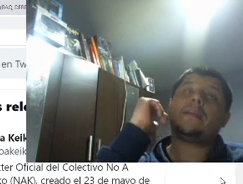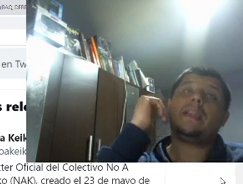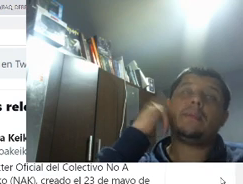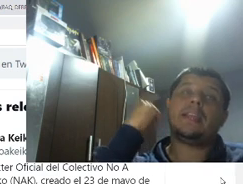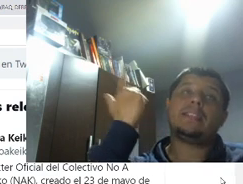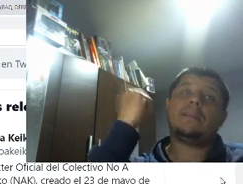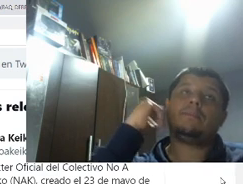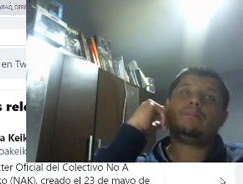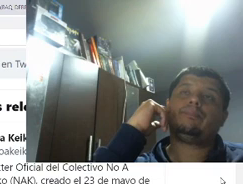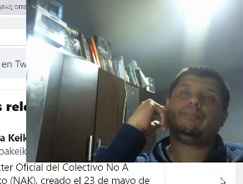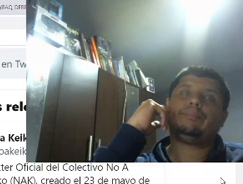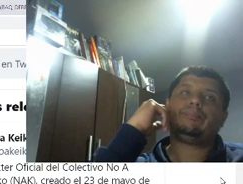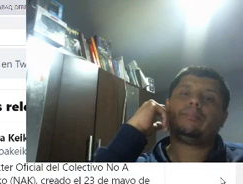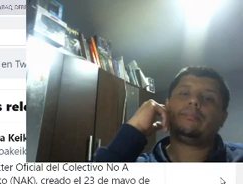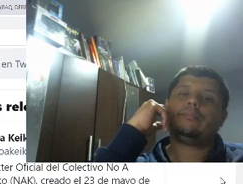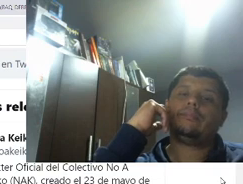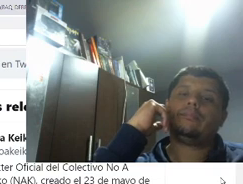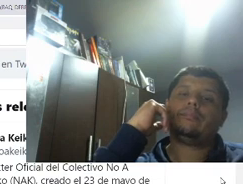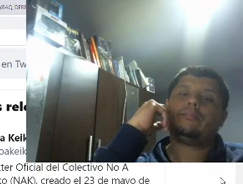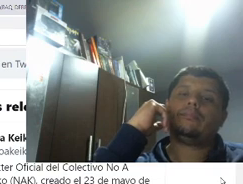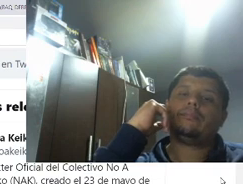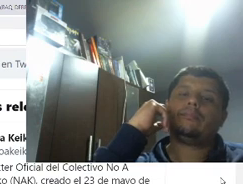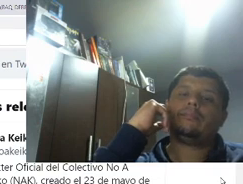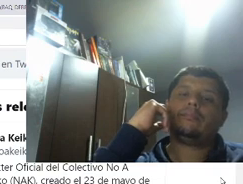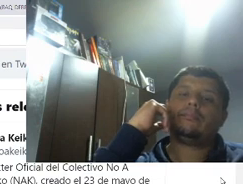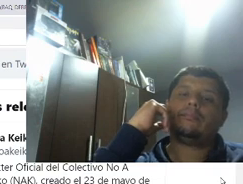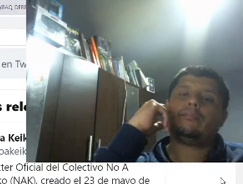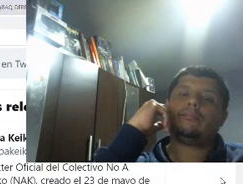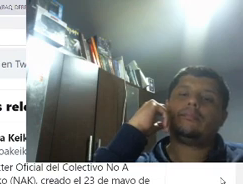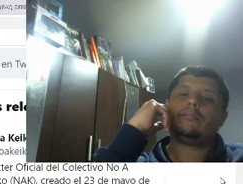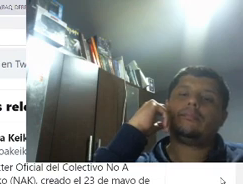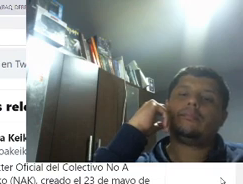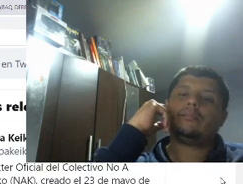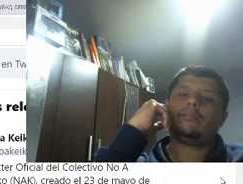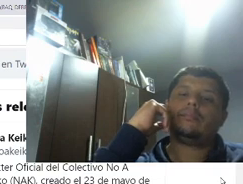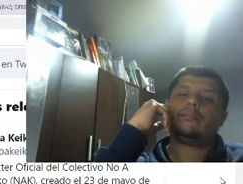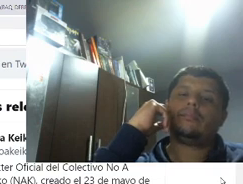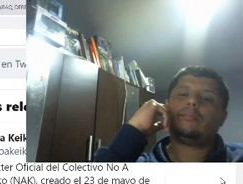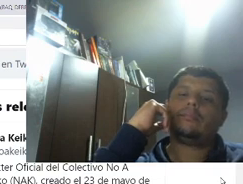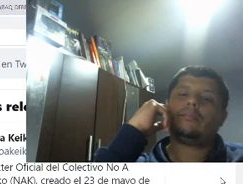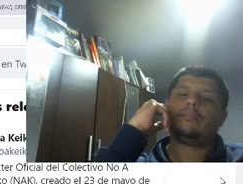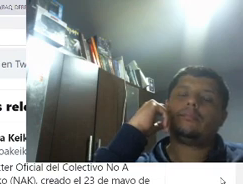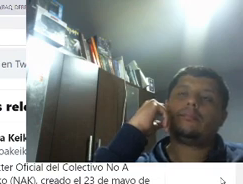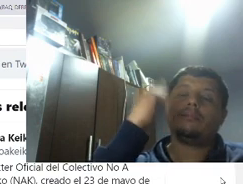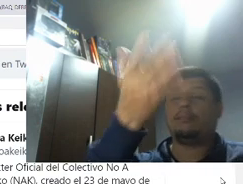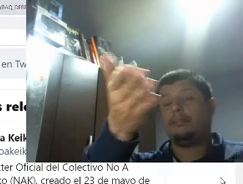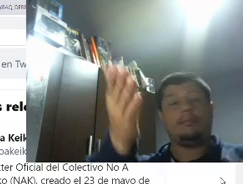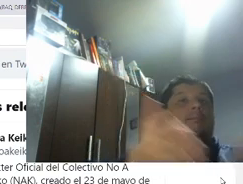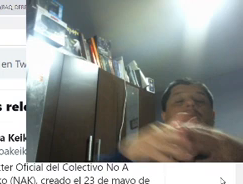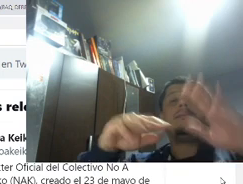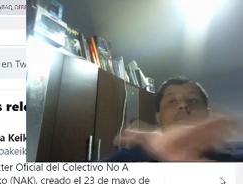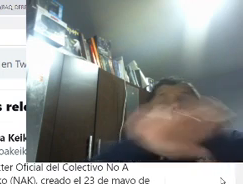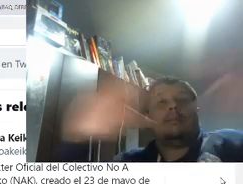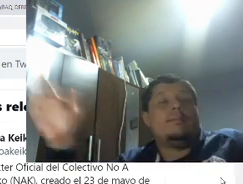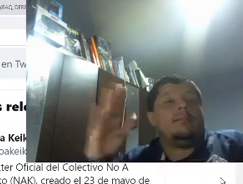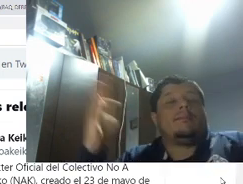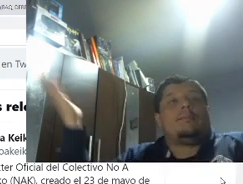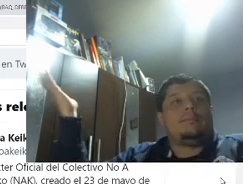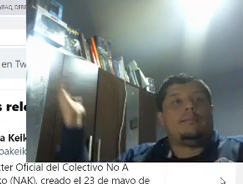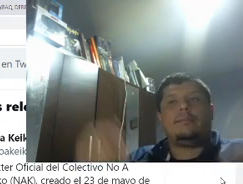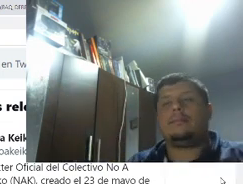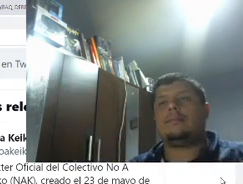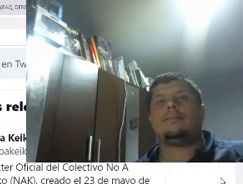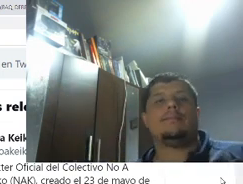es un tema de evidencia. Pero nosotros hemos visto un montón de firmas de gente que no había. No, eso es falso. No hay una sola firma de gente que no había.